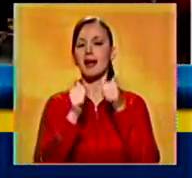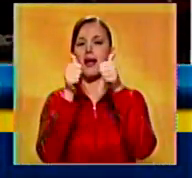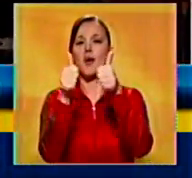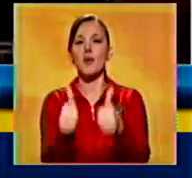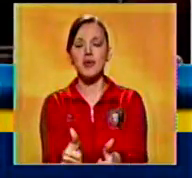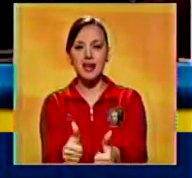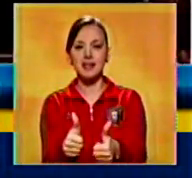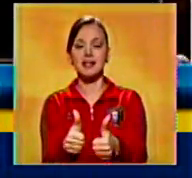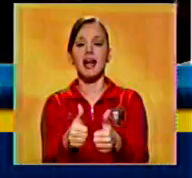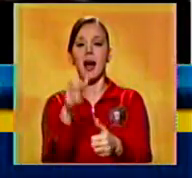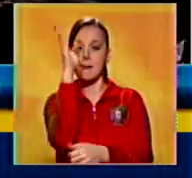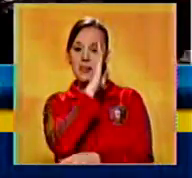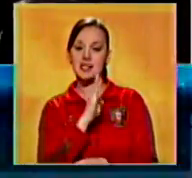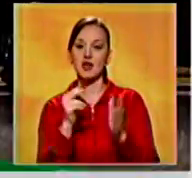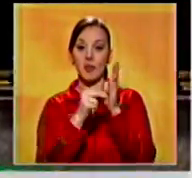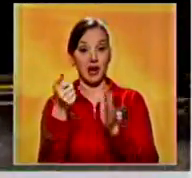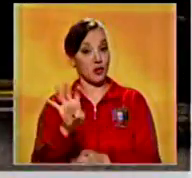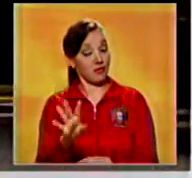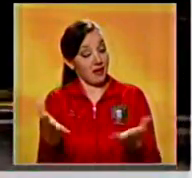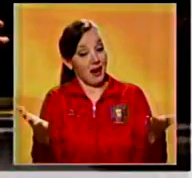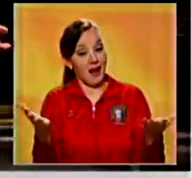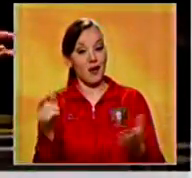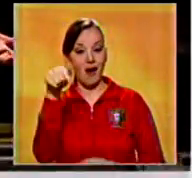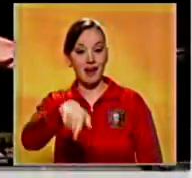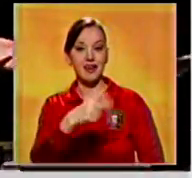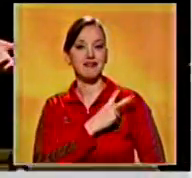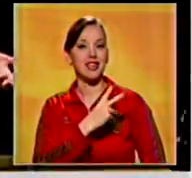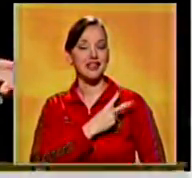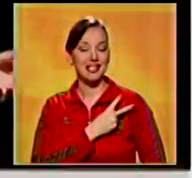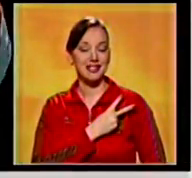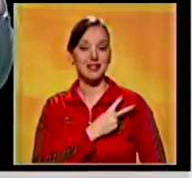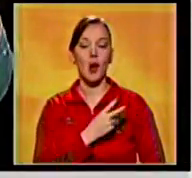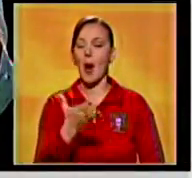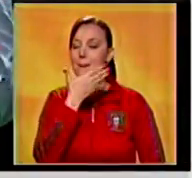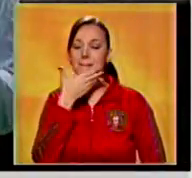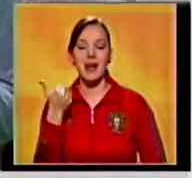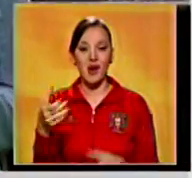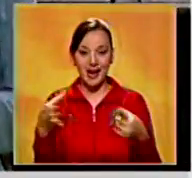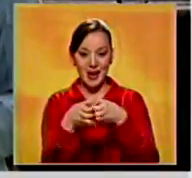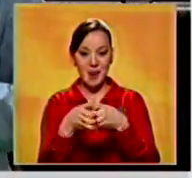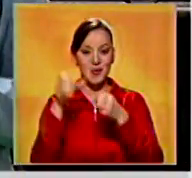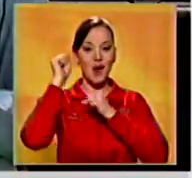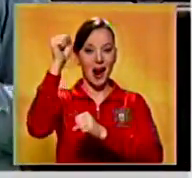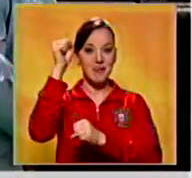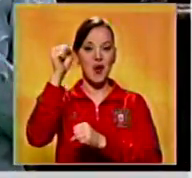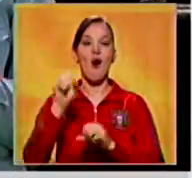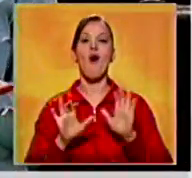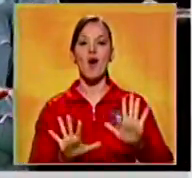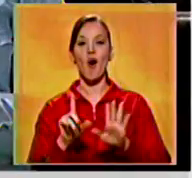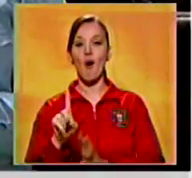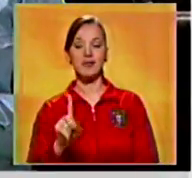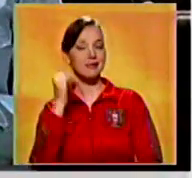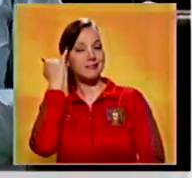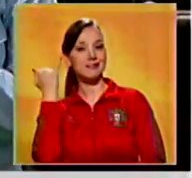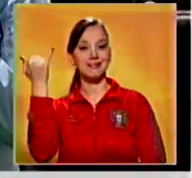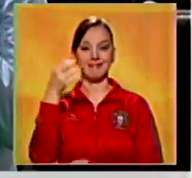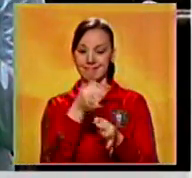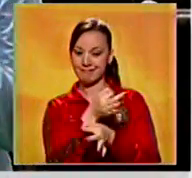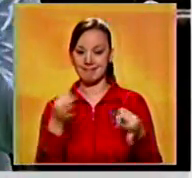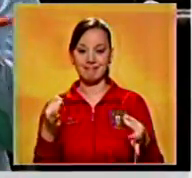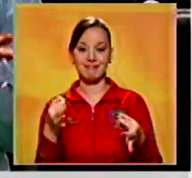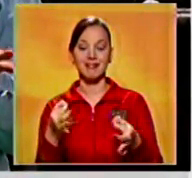con el Mundial Brasil 2014 y por supuesto que será transmitido por Venevisión con el mejor equipo, el equipo campeón, el once ideal. Hay